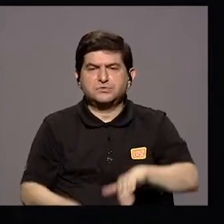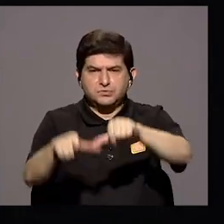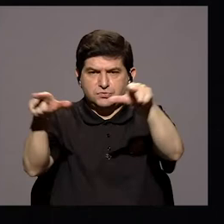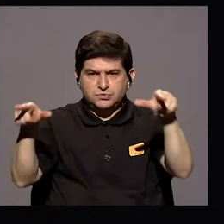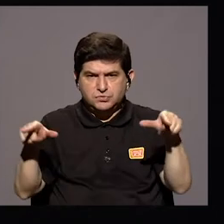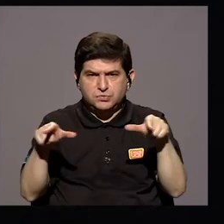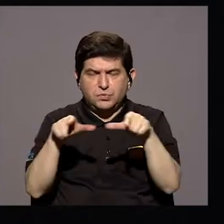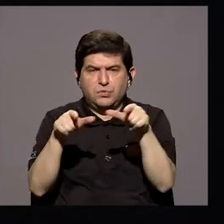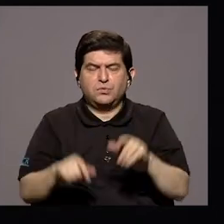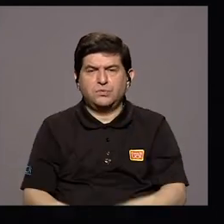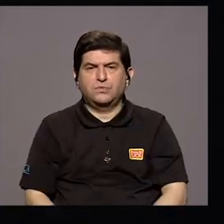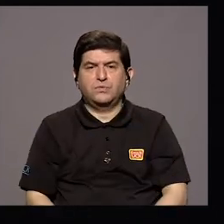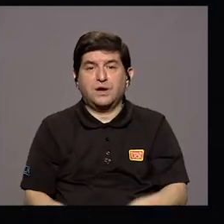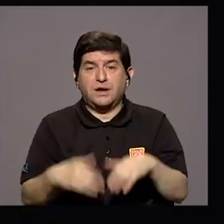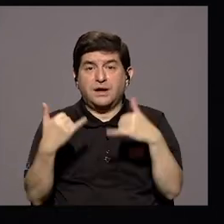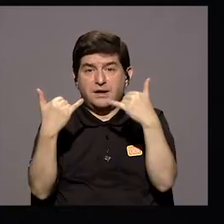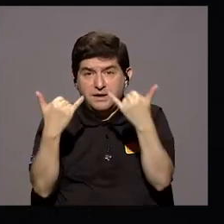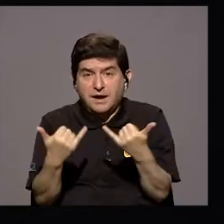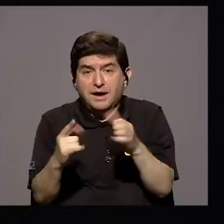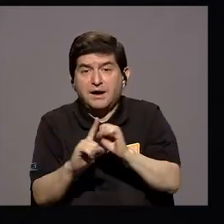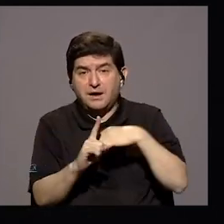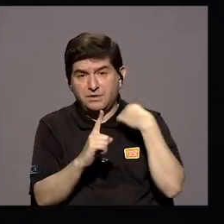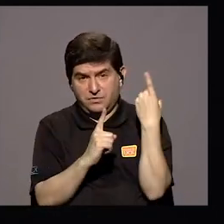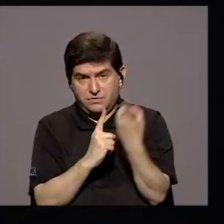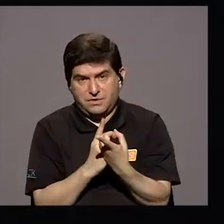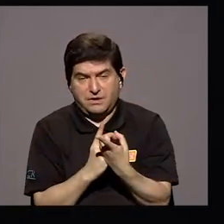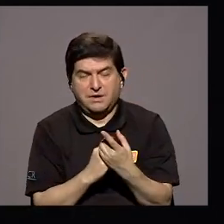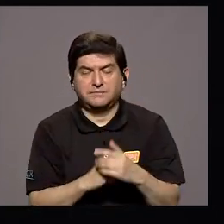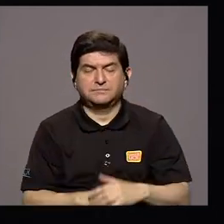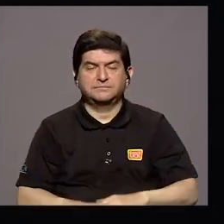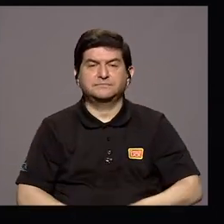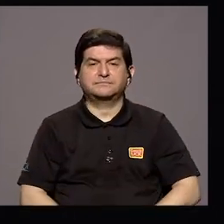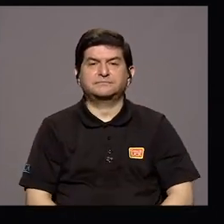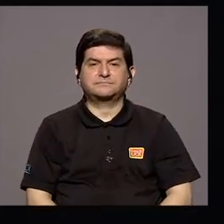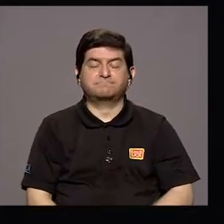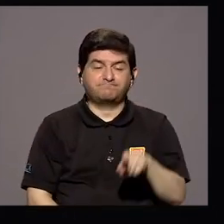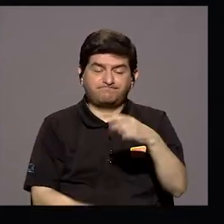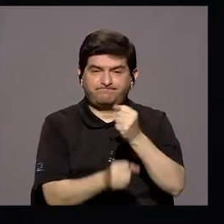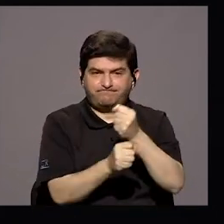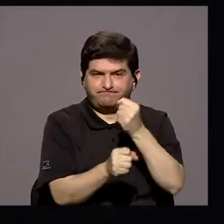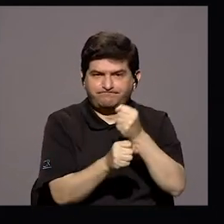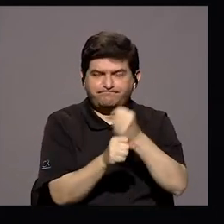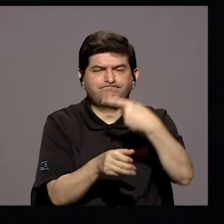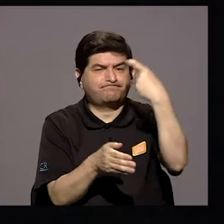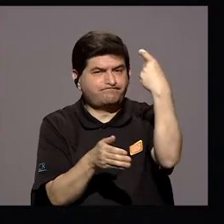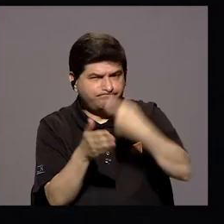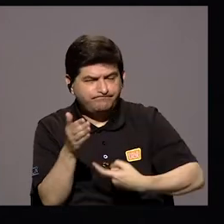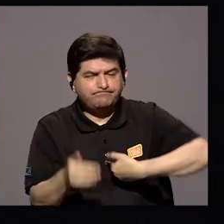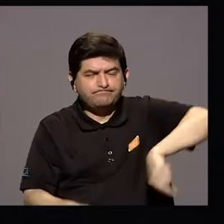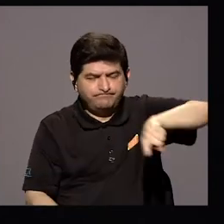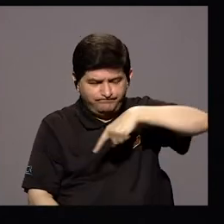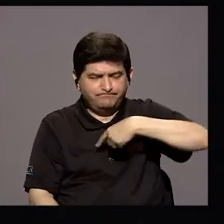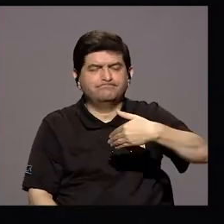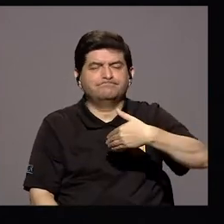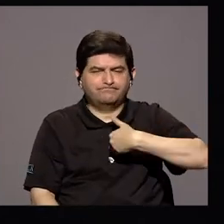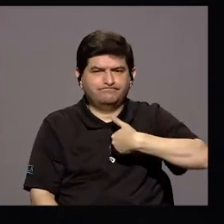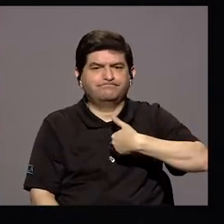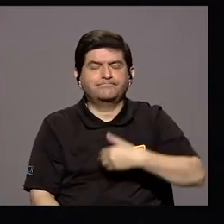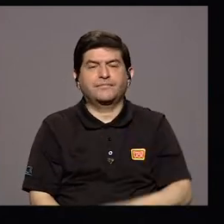posicionamiento En la En la sociedad Entonces Bueno En esa tarea Ardua Estamos